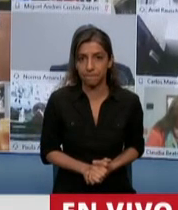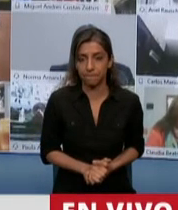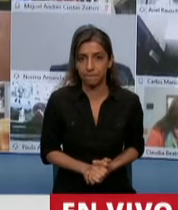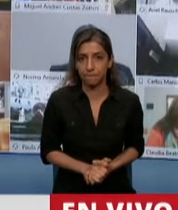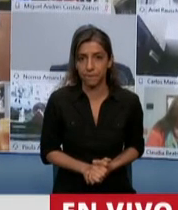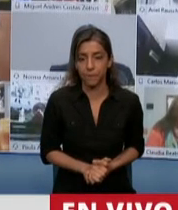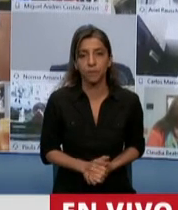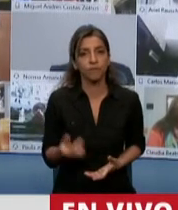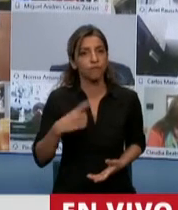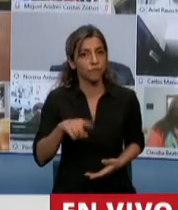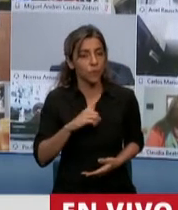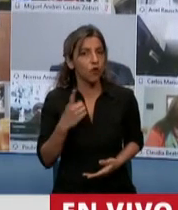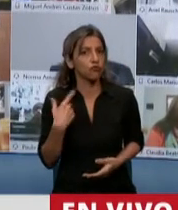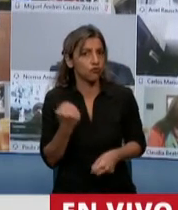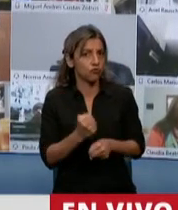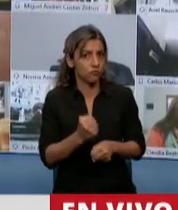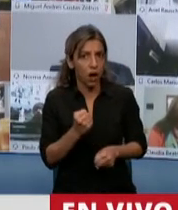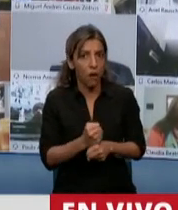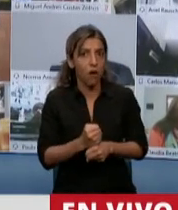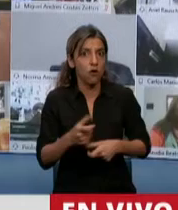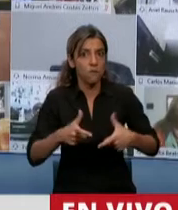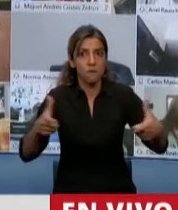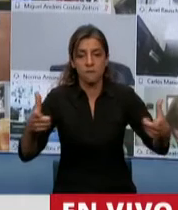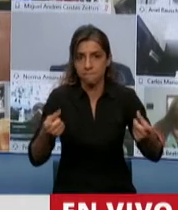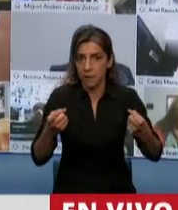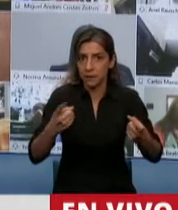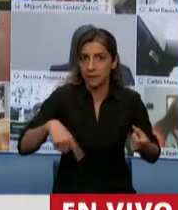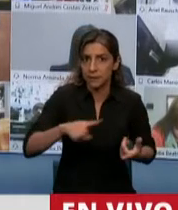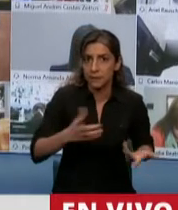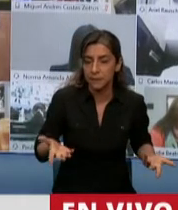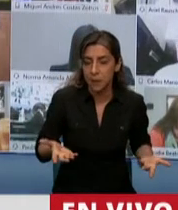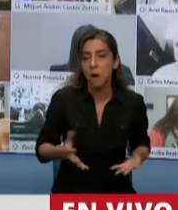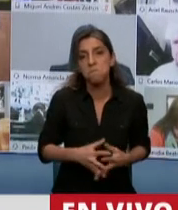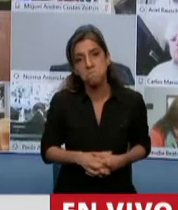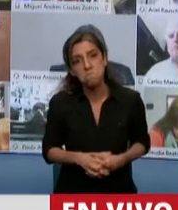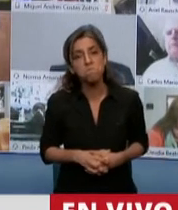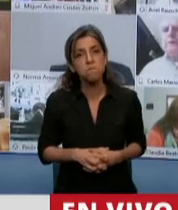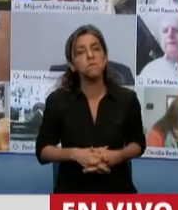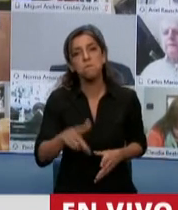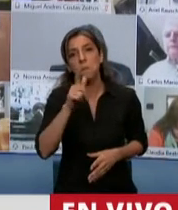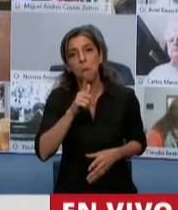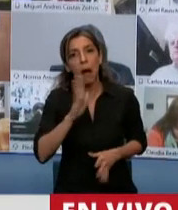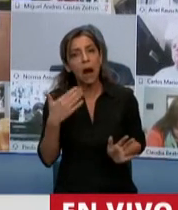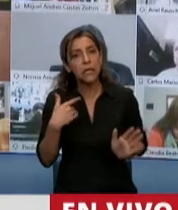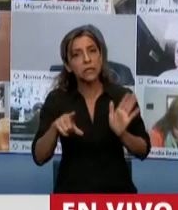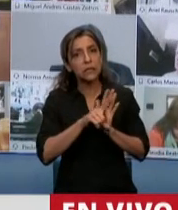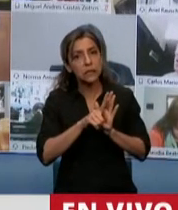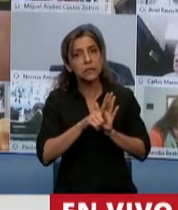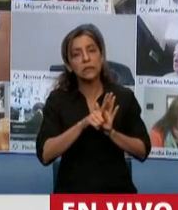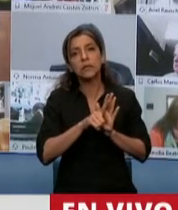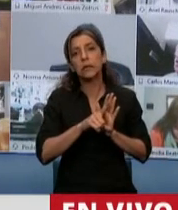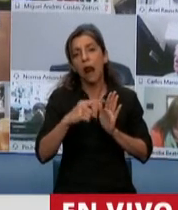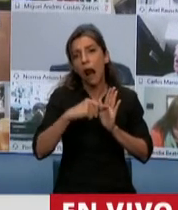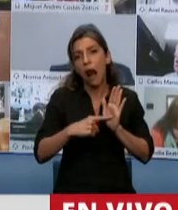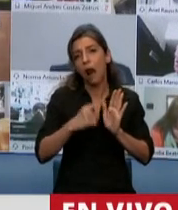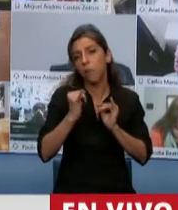mayor cantidad de trabajo. Me parece que estos tres puntos que toca la multa